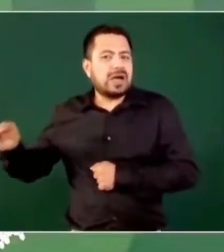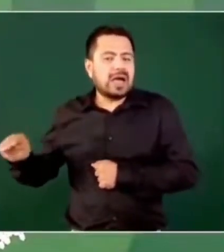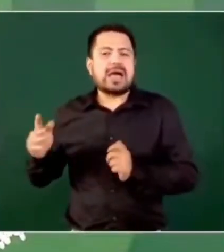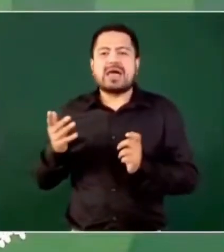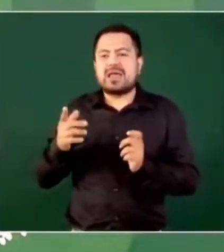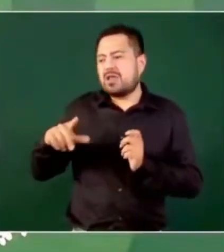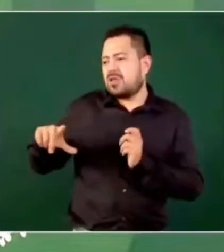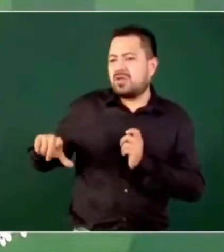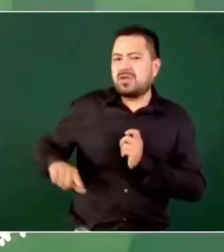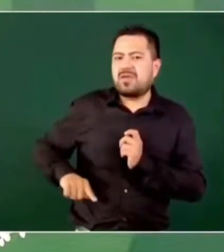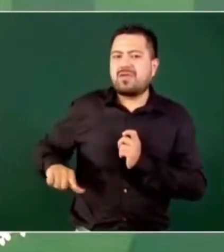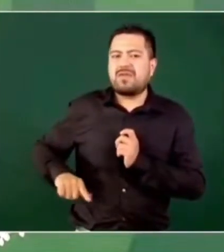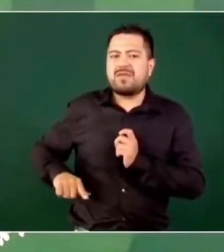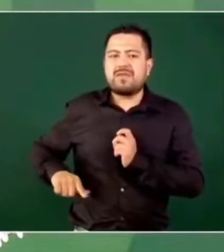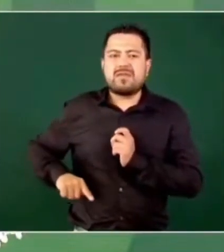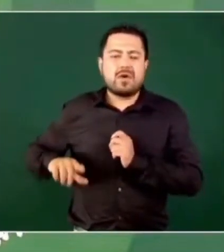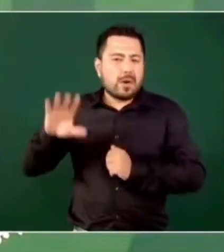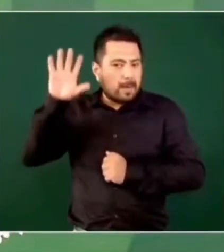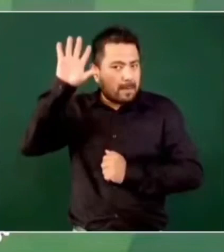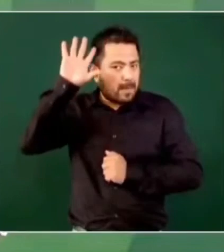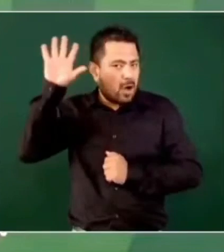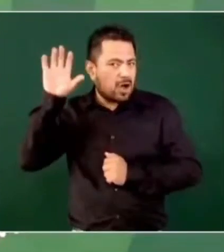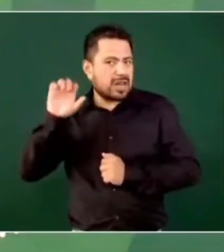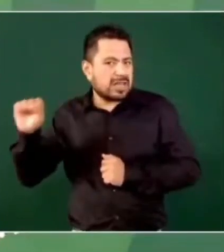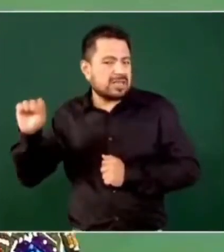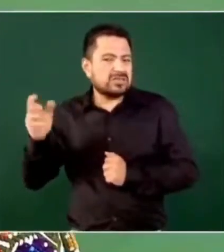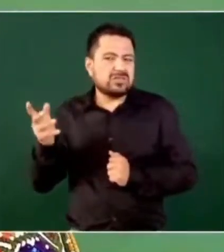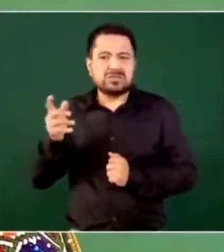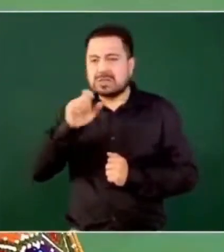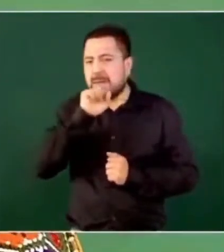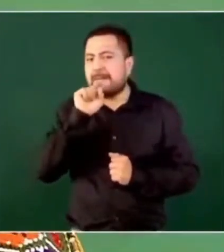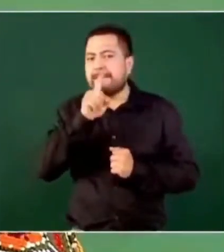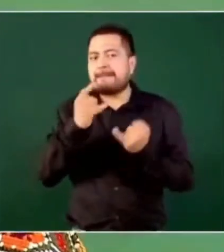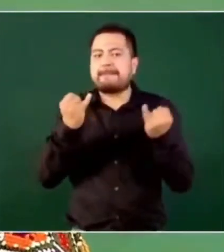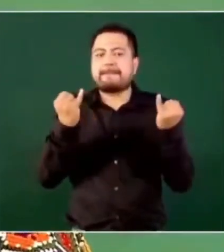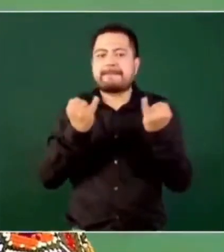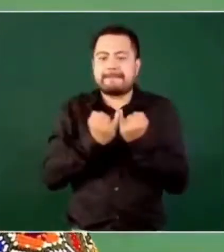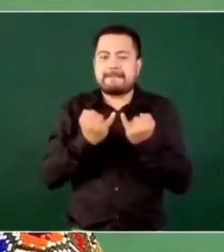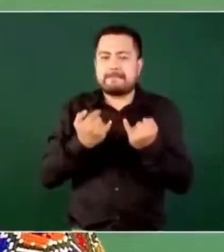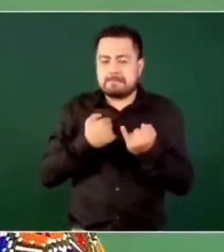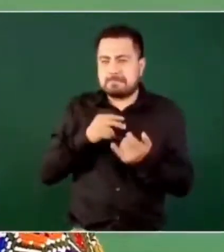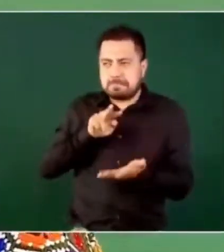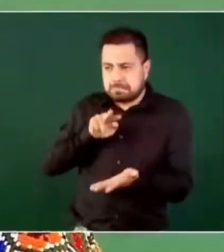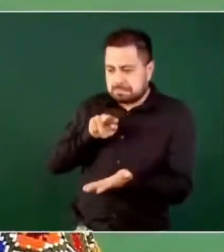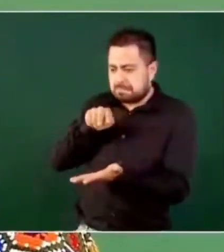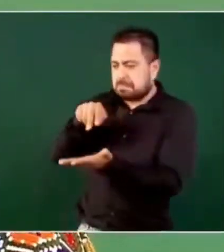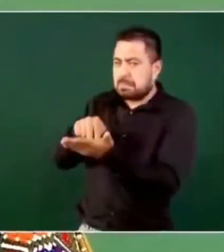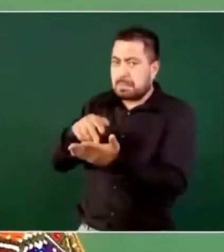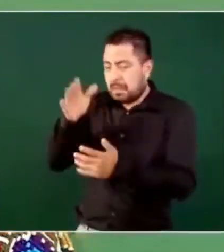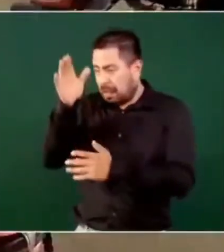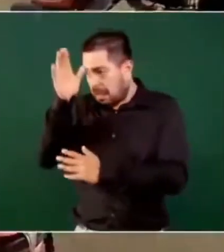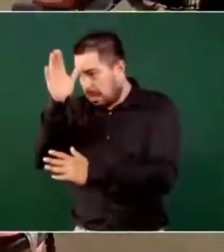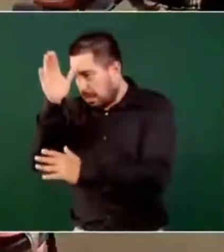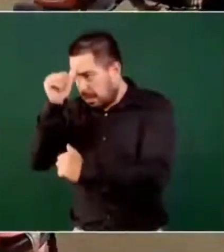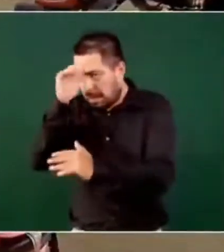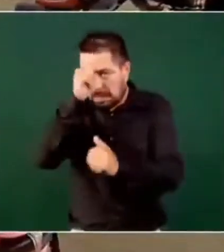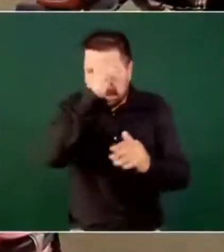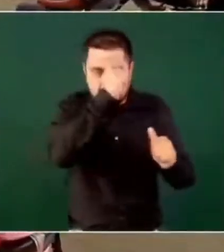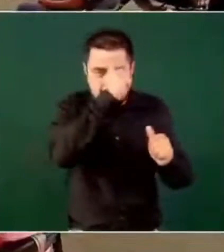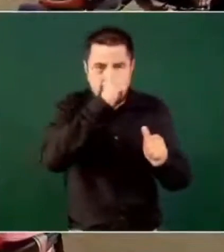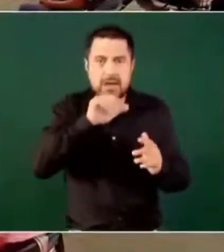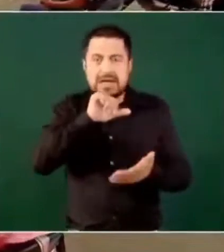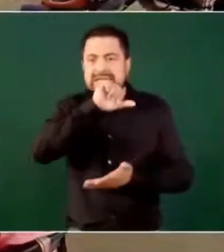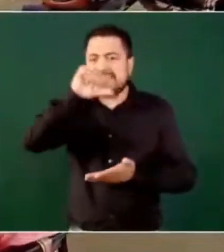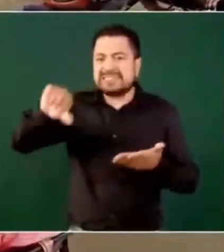gobernador de Morelos y también estuvimos ahí presentes. Acordamos un centro